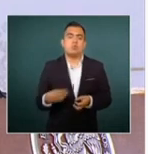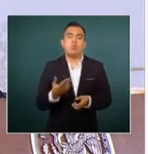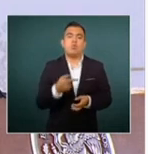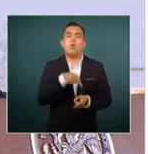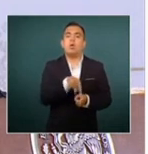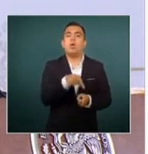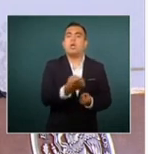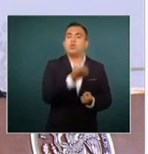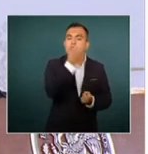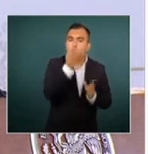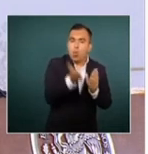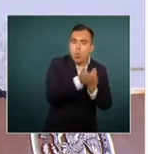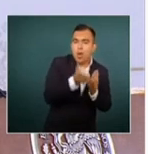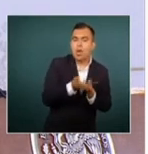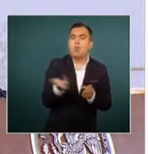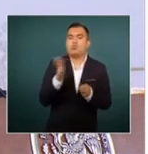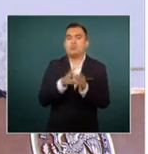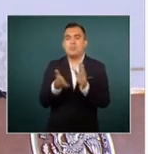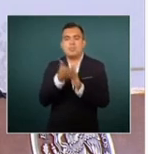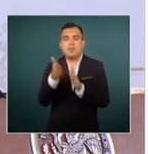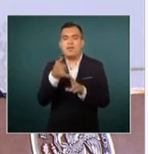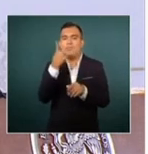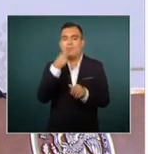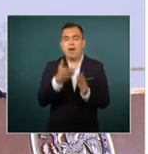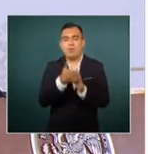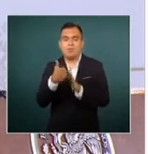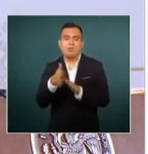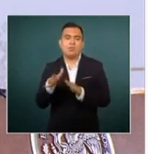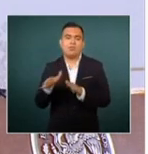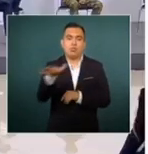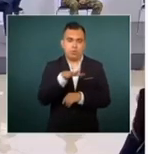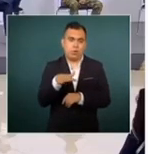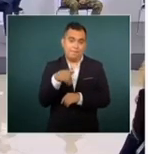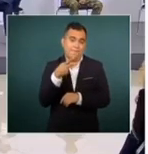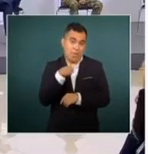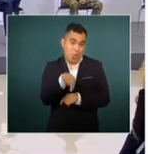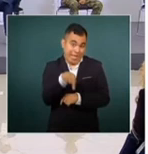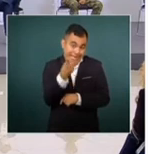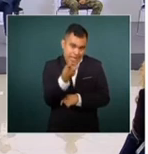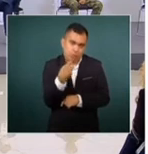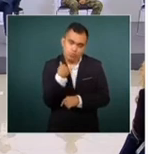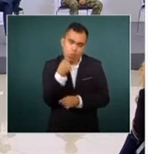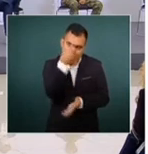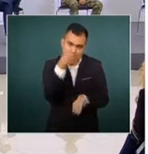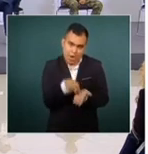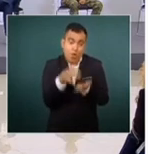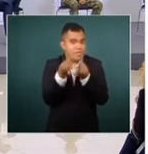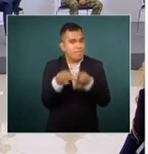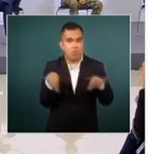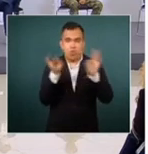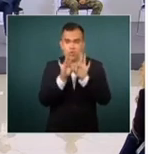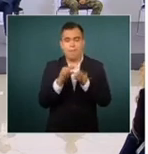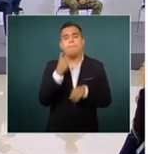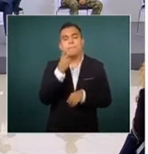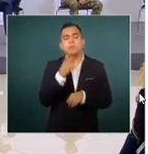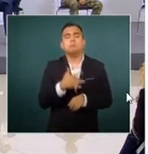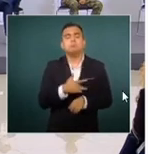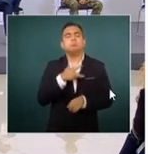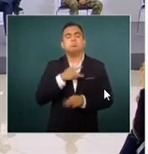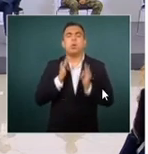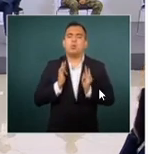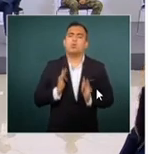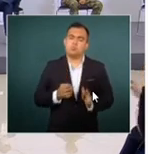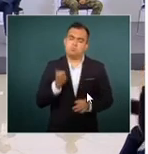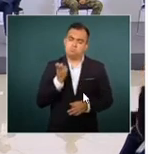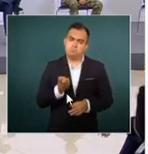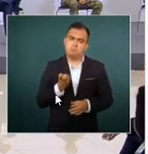de infraestructura social, que por supuesto considero prioritarios y en ese sentido estamos muy tranquilos con la decisión tomada y quiero